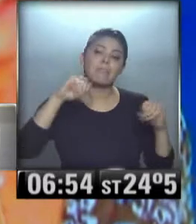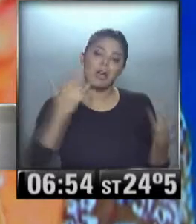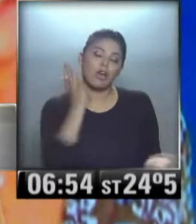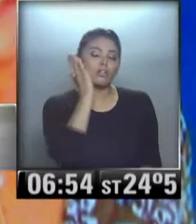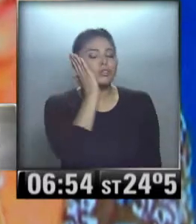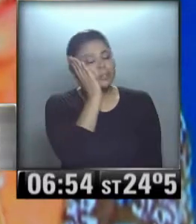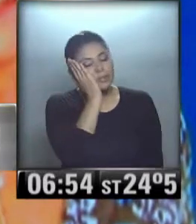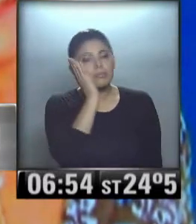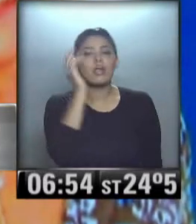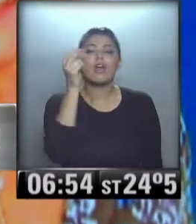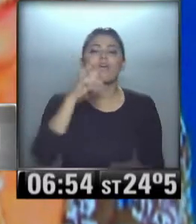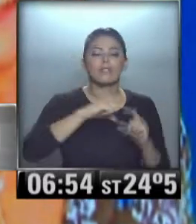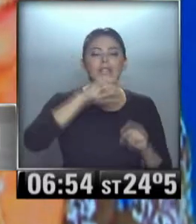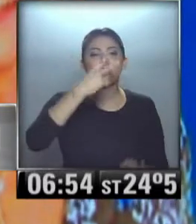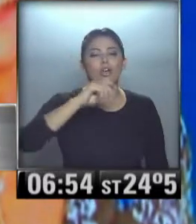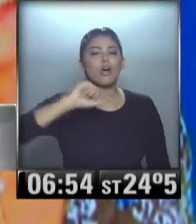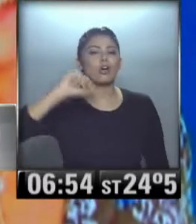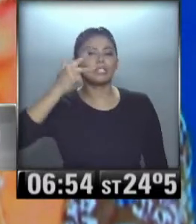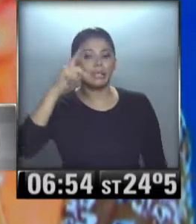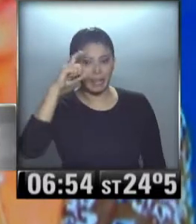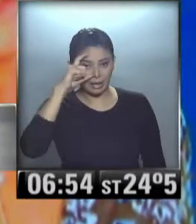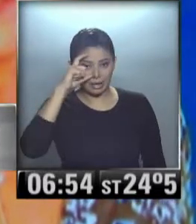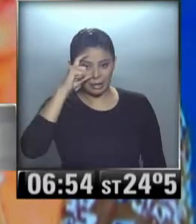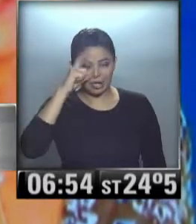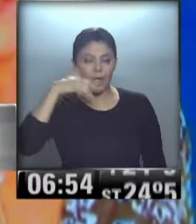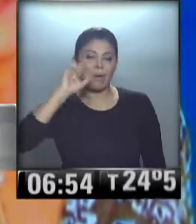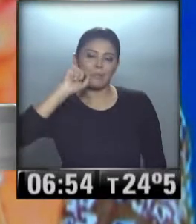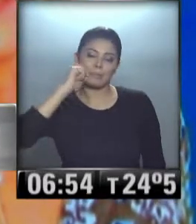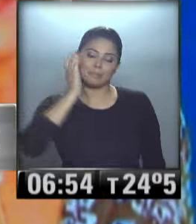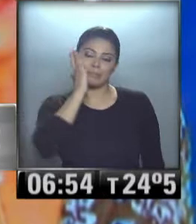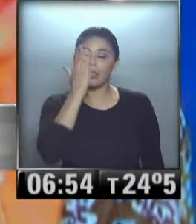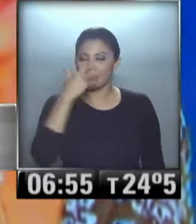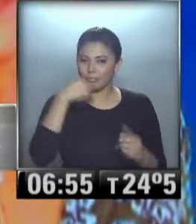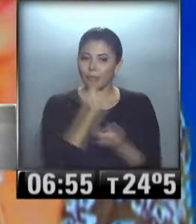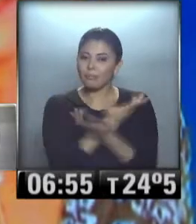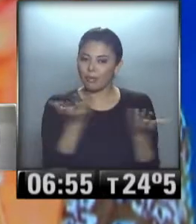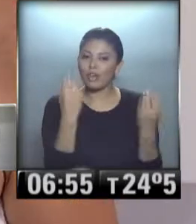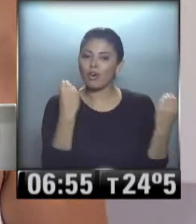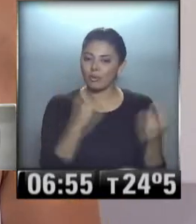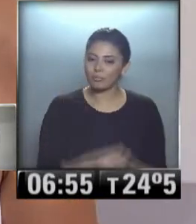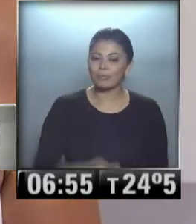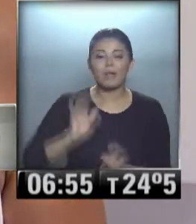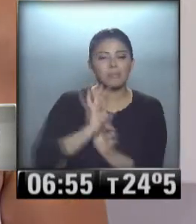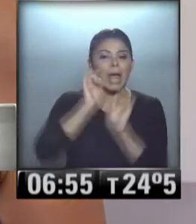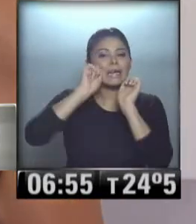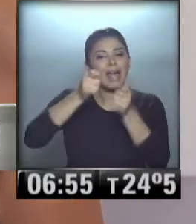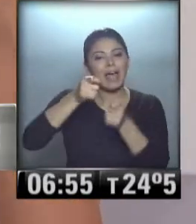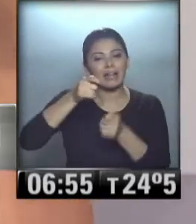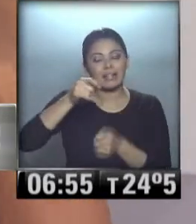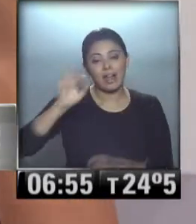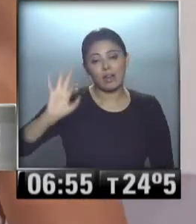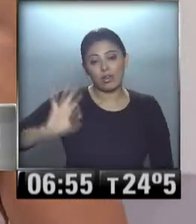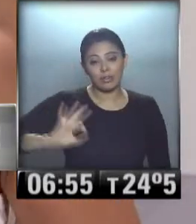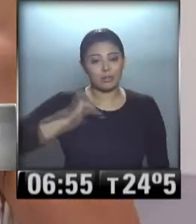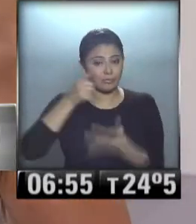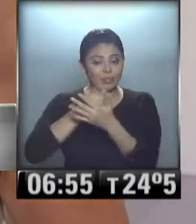y el 2 y el 3 de enero, mucho mejor, enseguida vemos el extendido. Qué buen regalo de fin de año nos trae Nadia, como todos